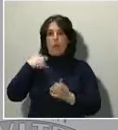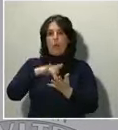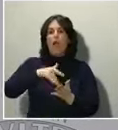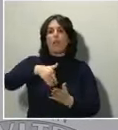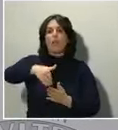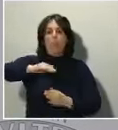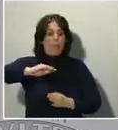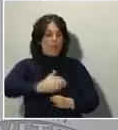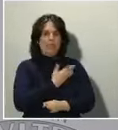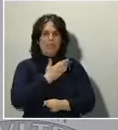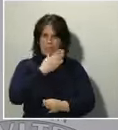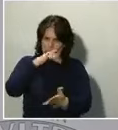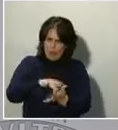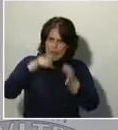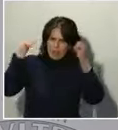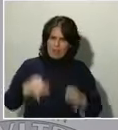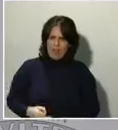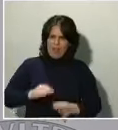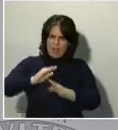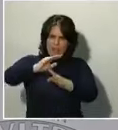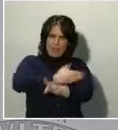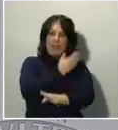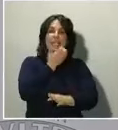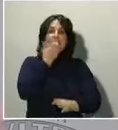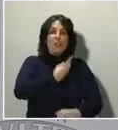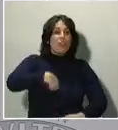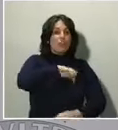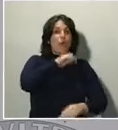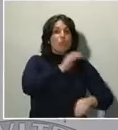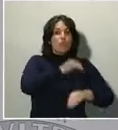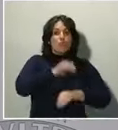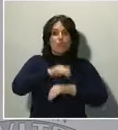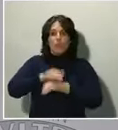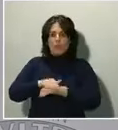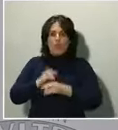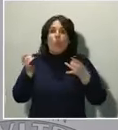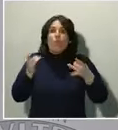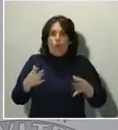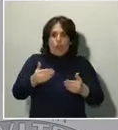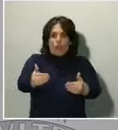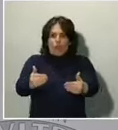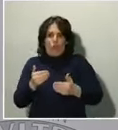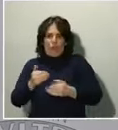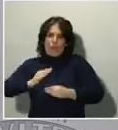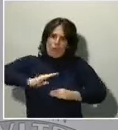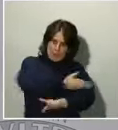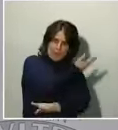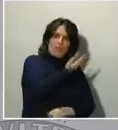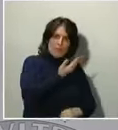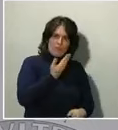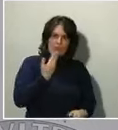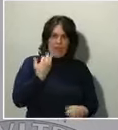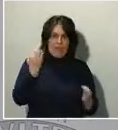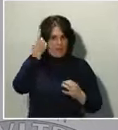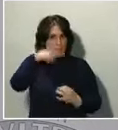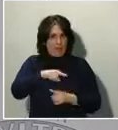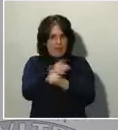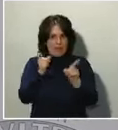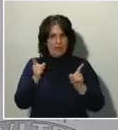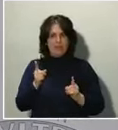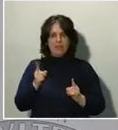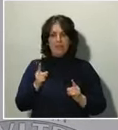todos, todos, todos, hagamos nuestros deberes, seamos muy conscientes de esto, pues tendrán que poner también